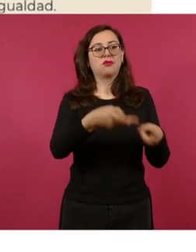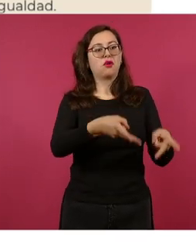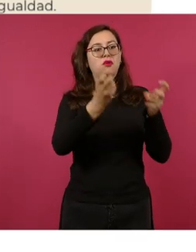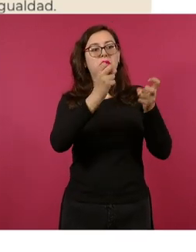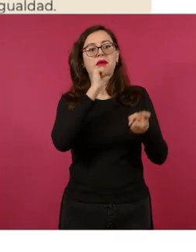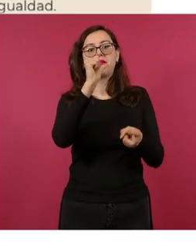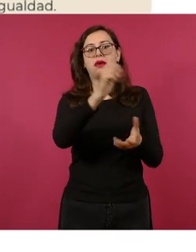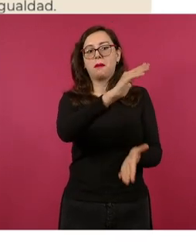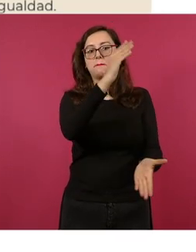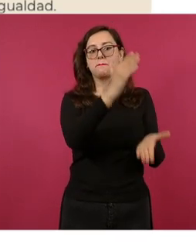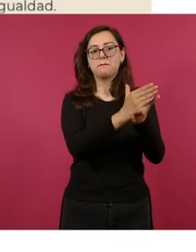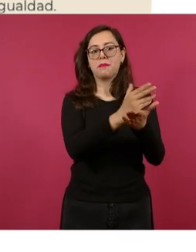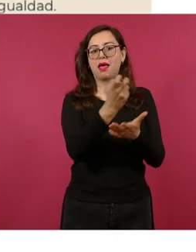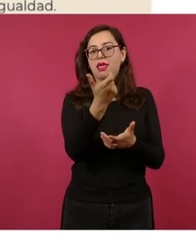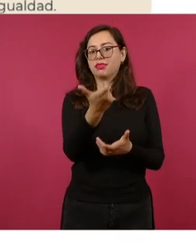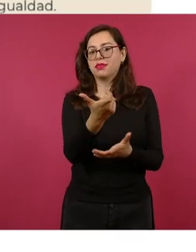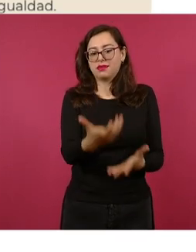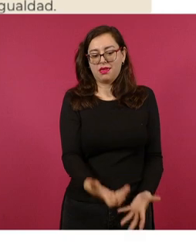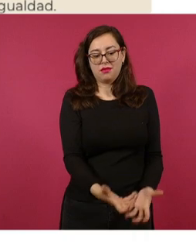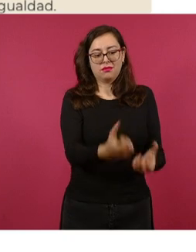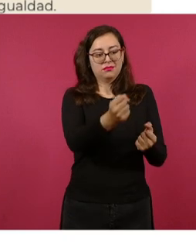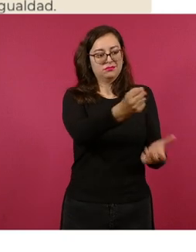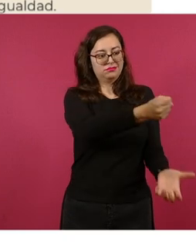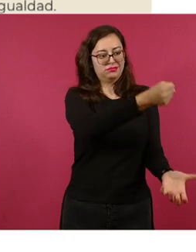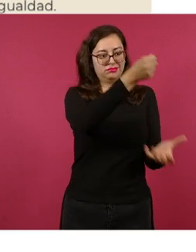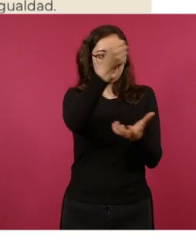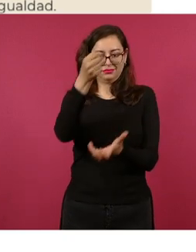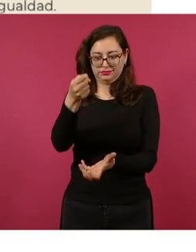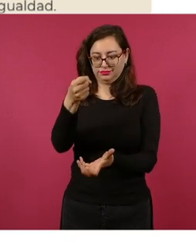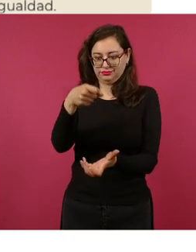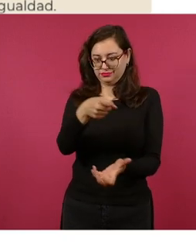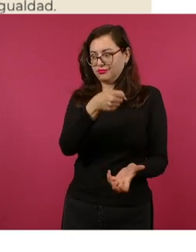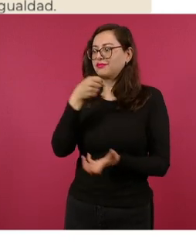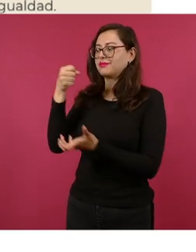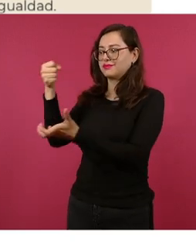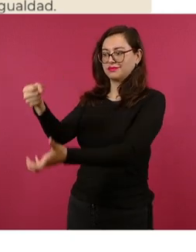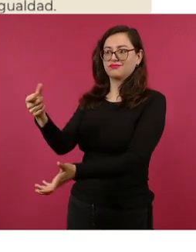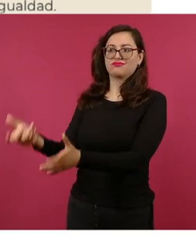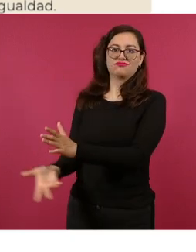para los que son incrédulos